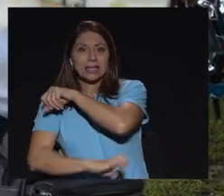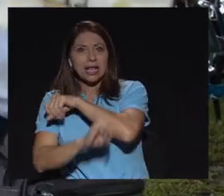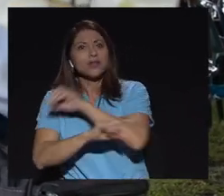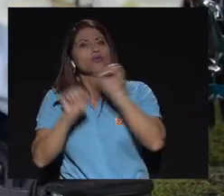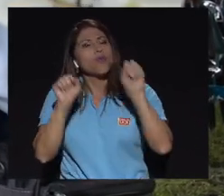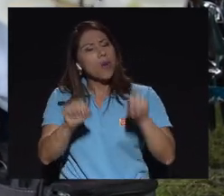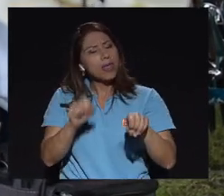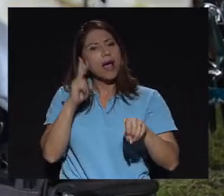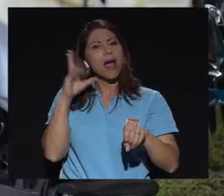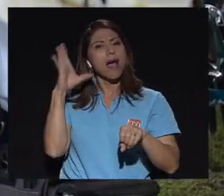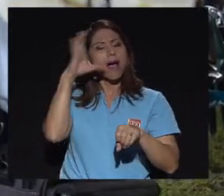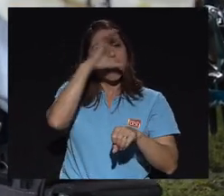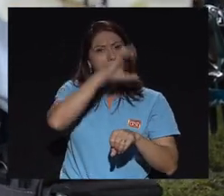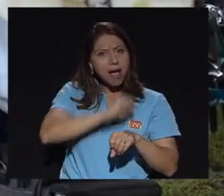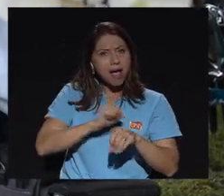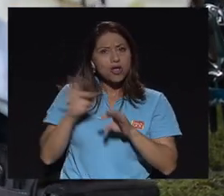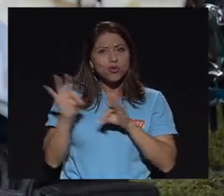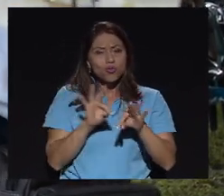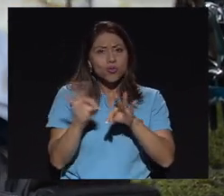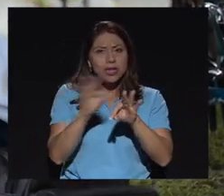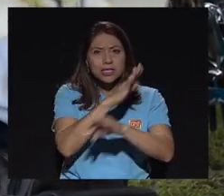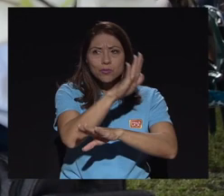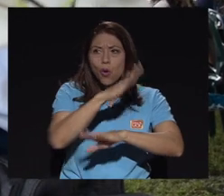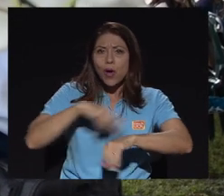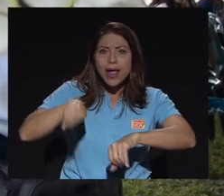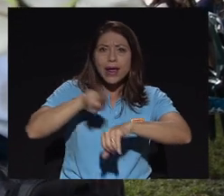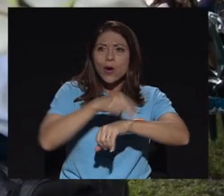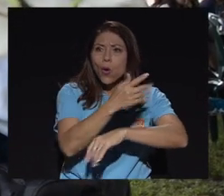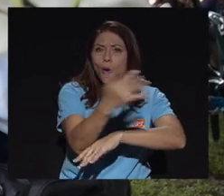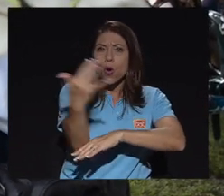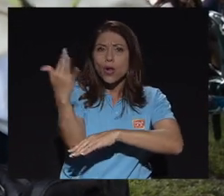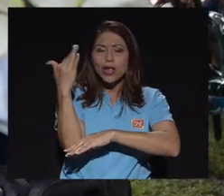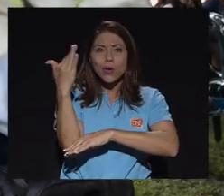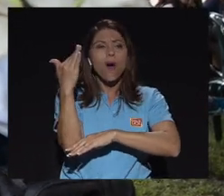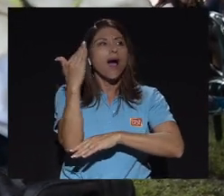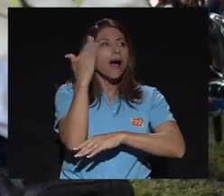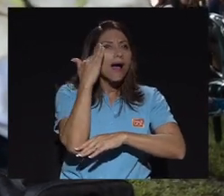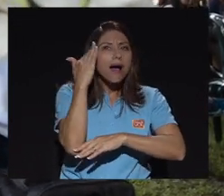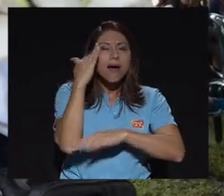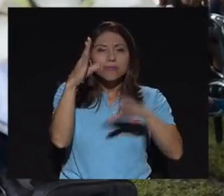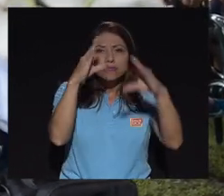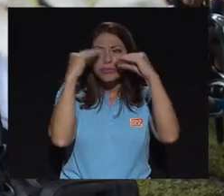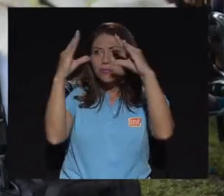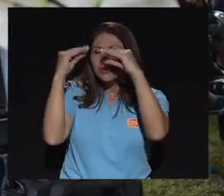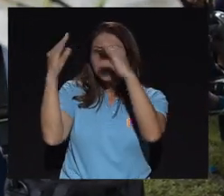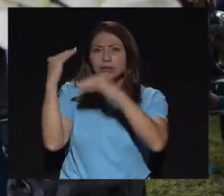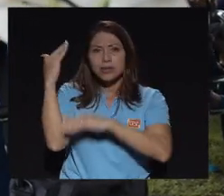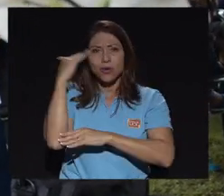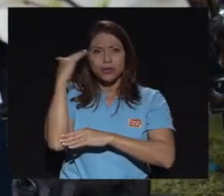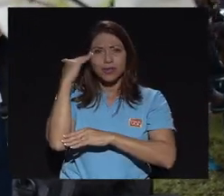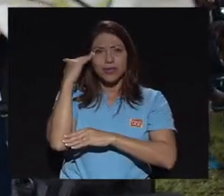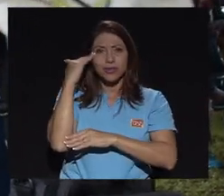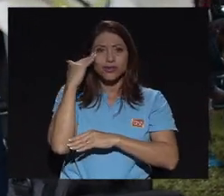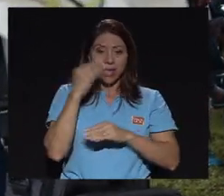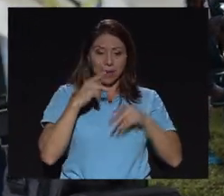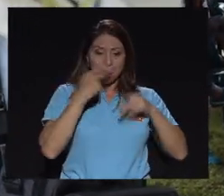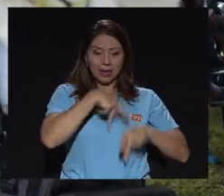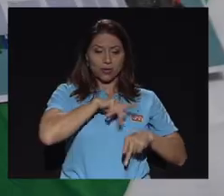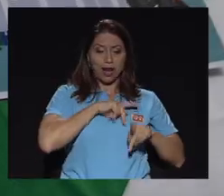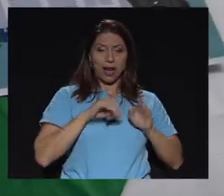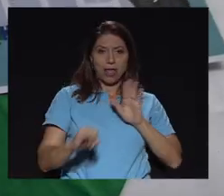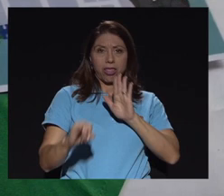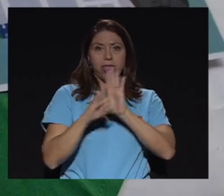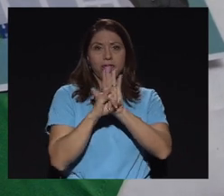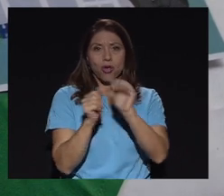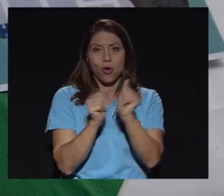una concepción de turismo ecológico más relacionada con la obtención de conocimientos y la identificación personal con un tema o hecho